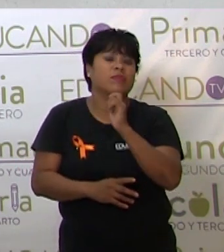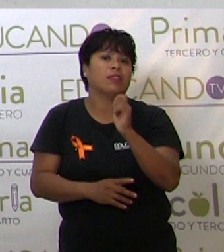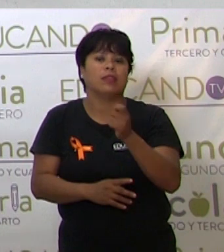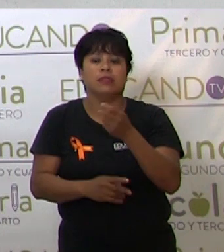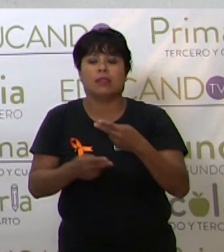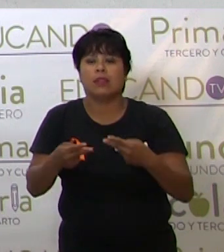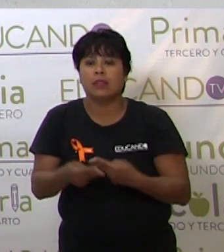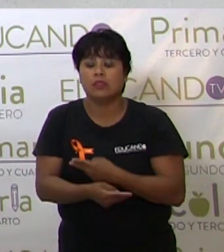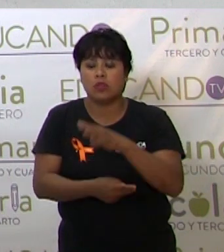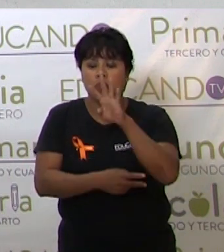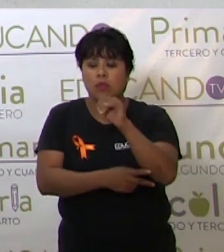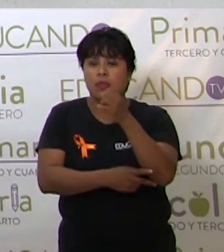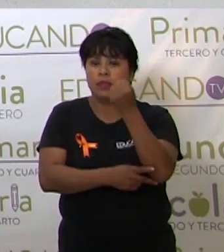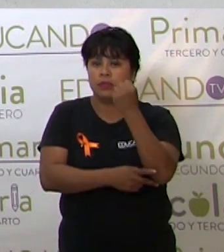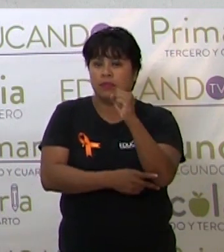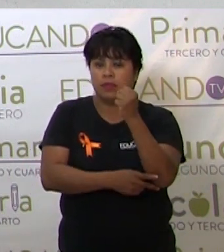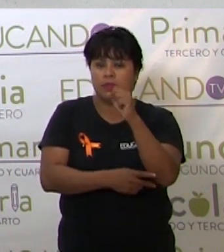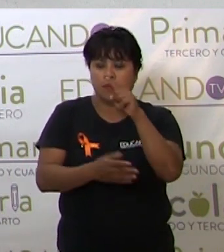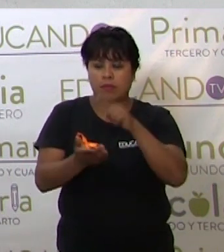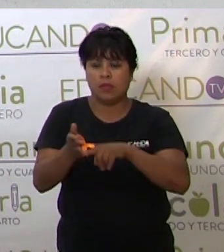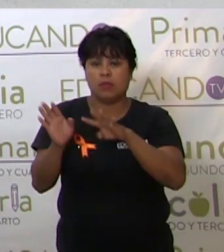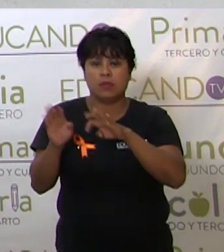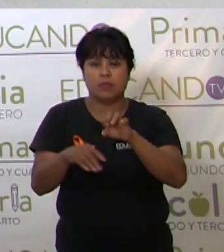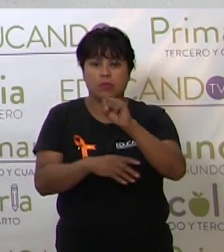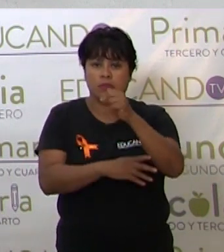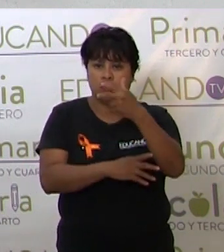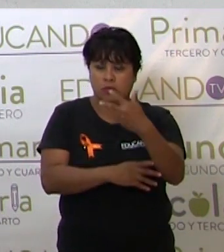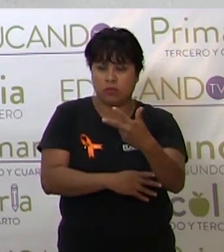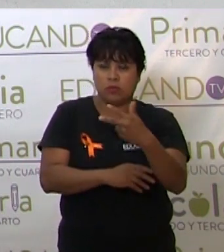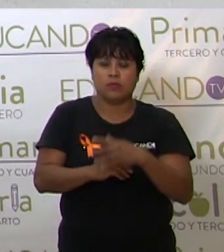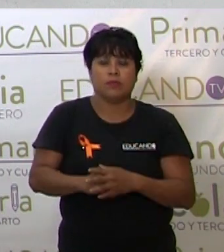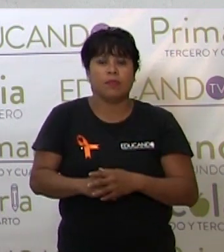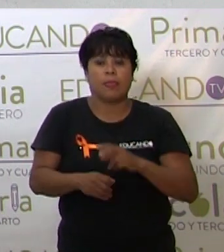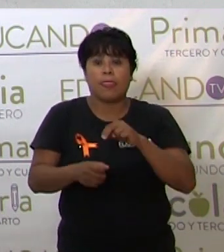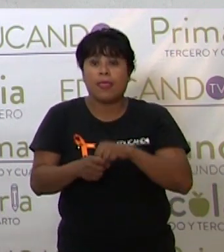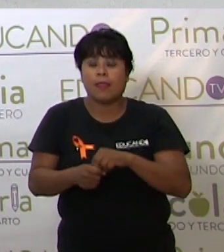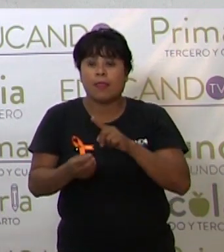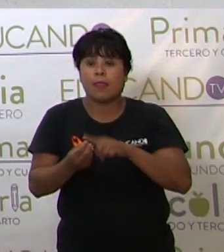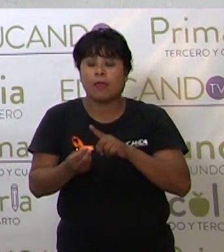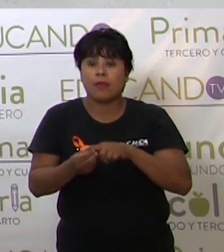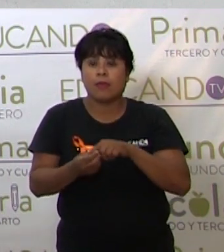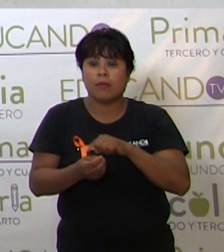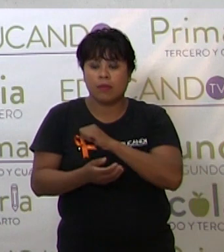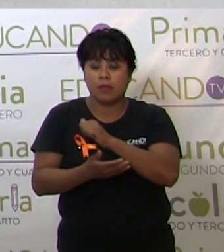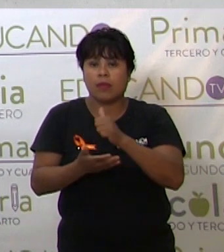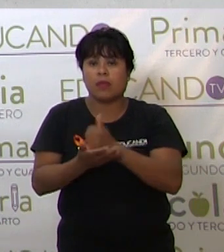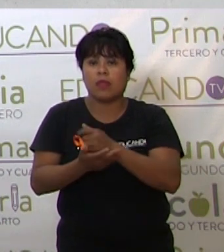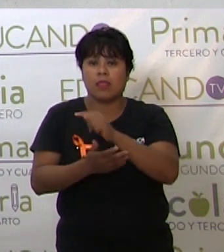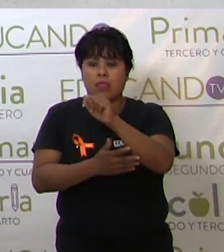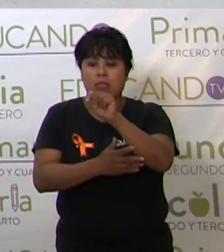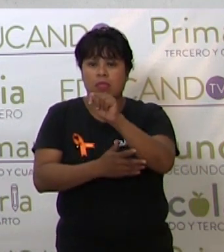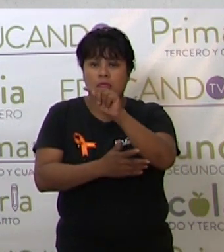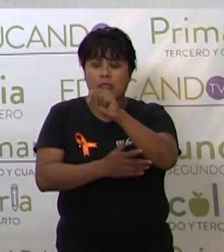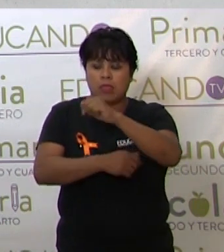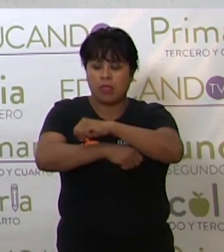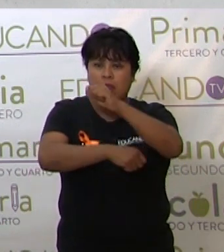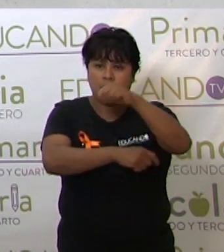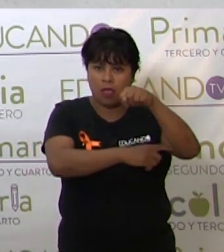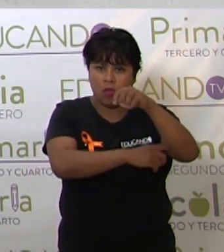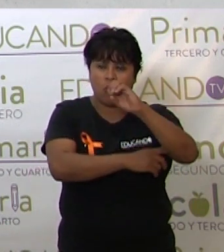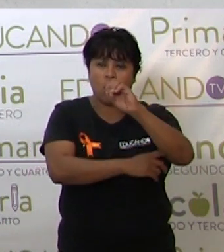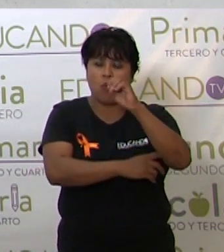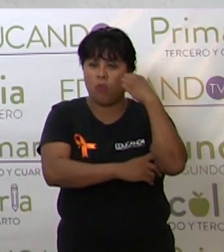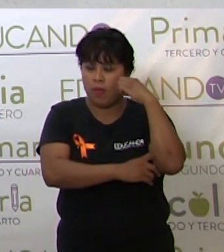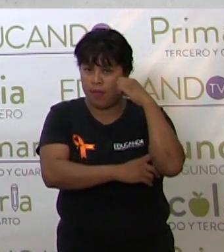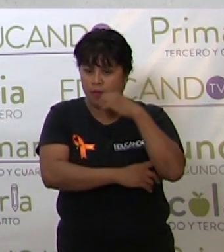nació el 9 de septiembre de 1968 en la ciudad de Tlaxiaco, Oaxaca. A